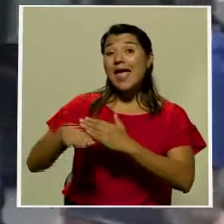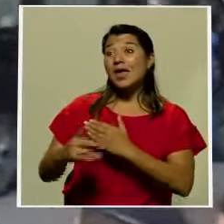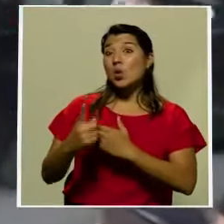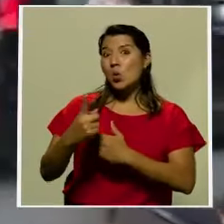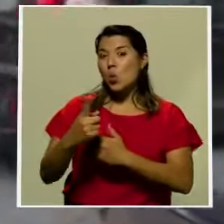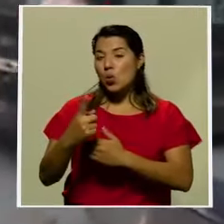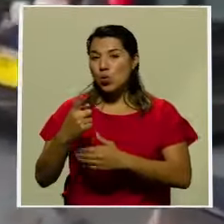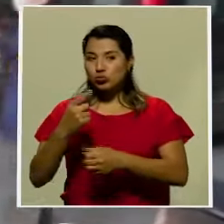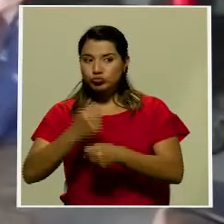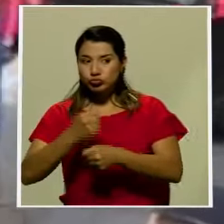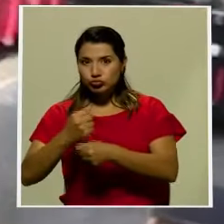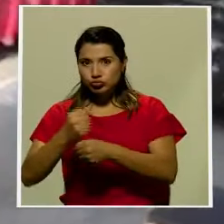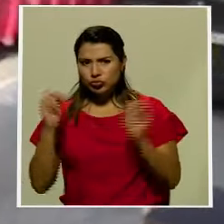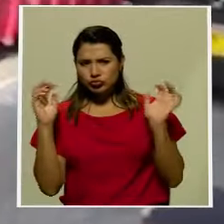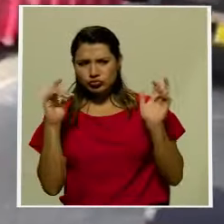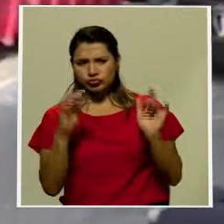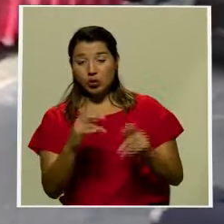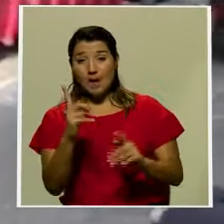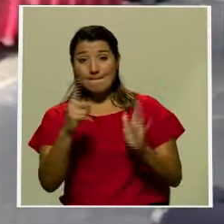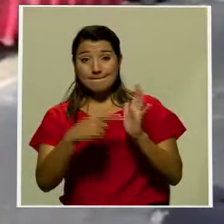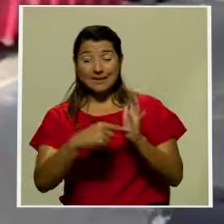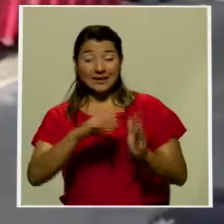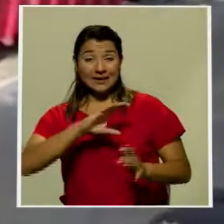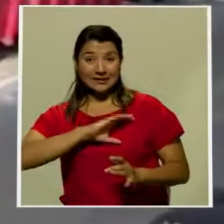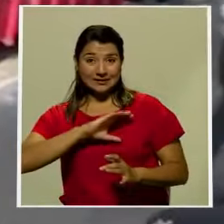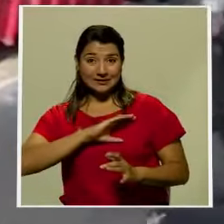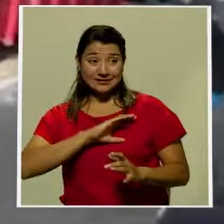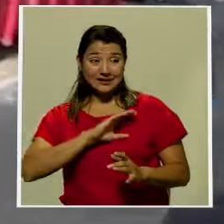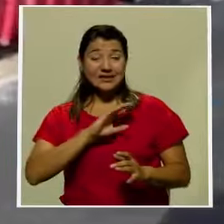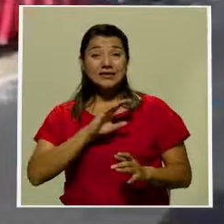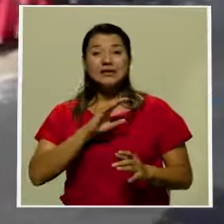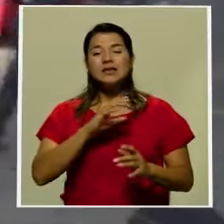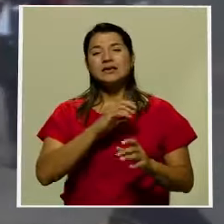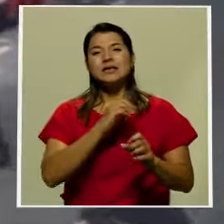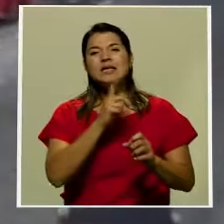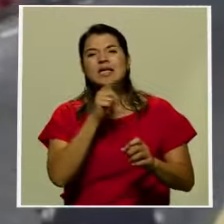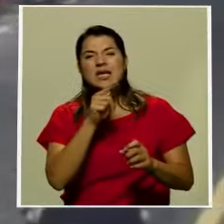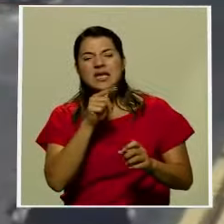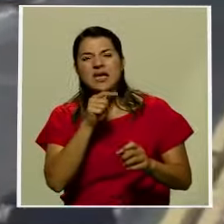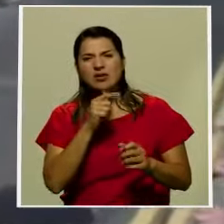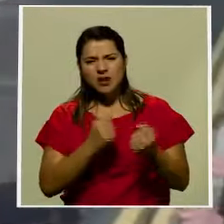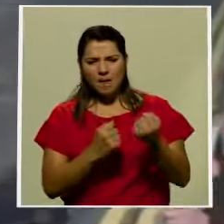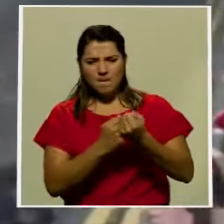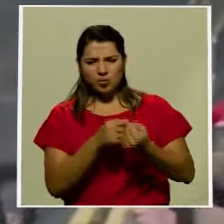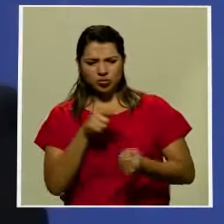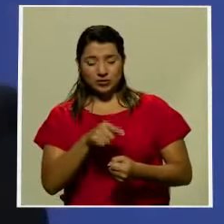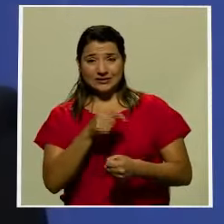participaron unos mil efectivos. La operación fue defendida por el gobierno chino.